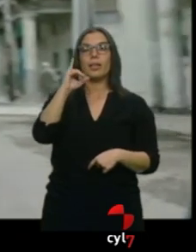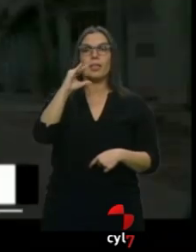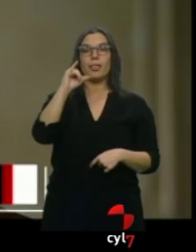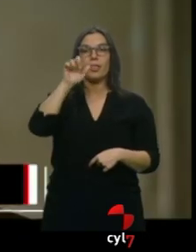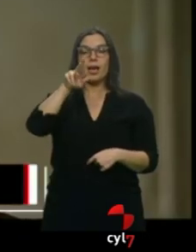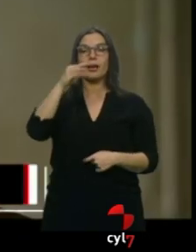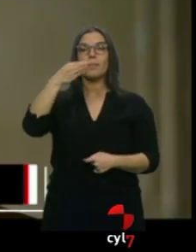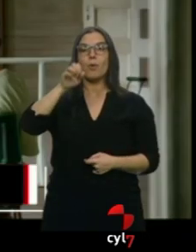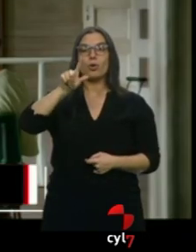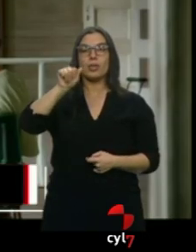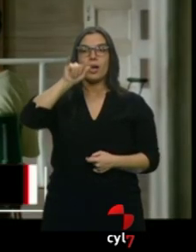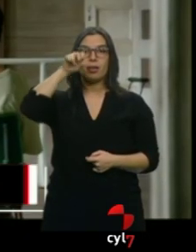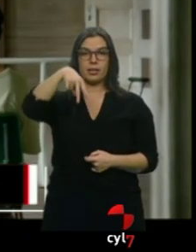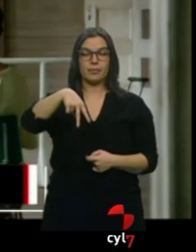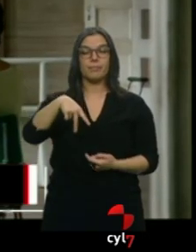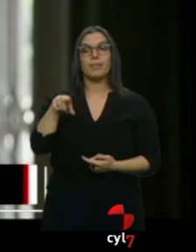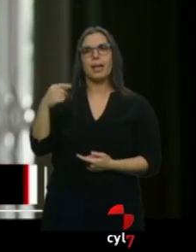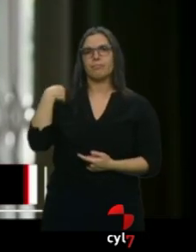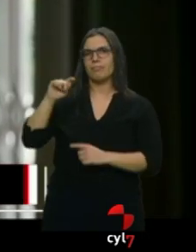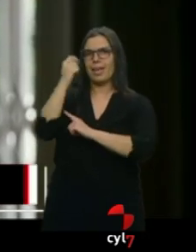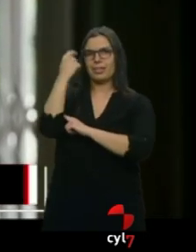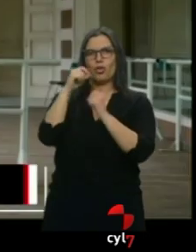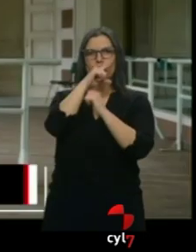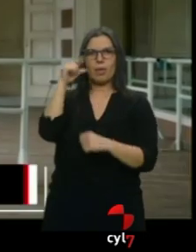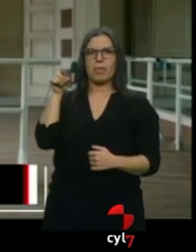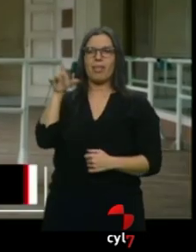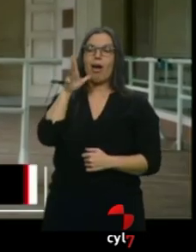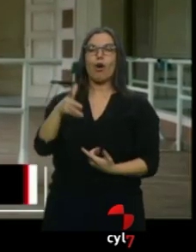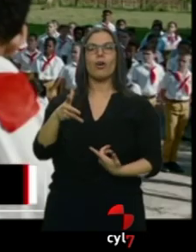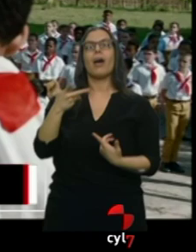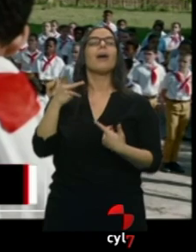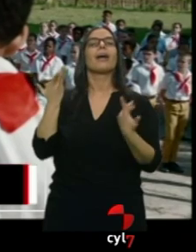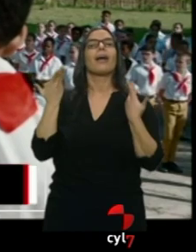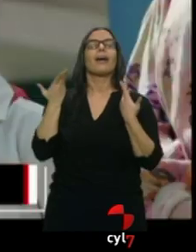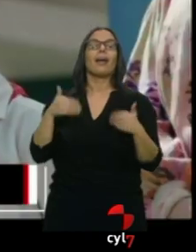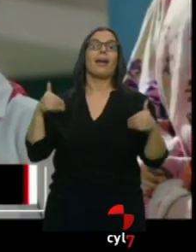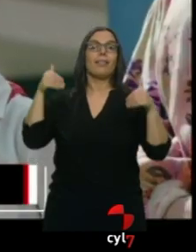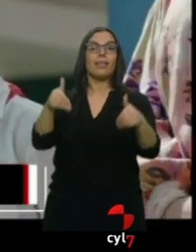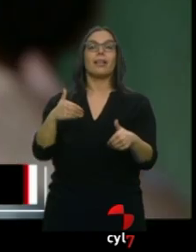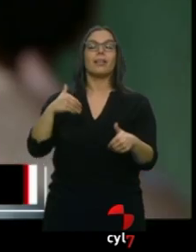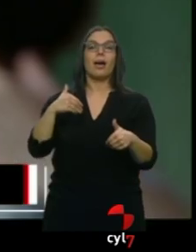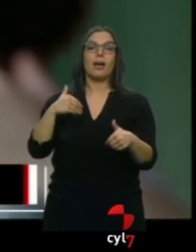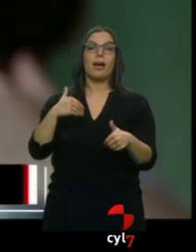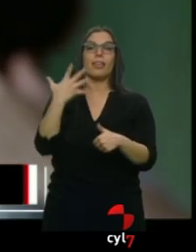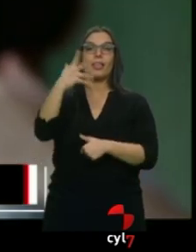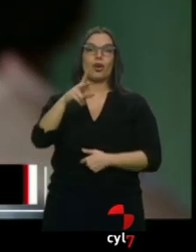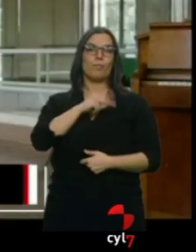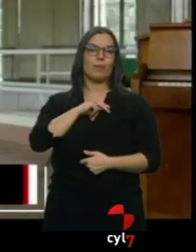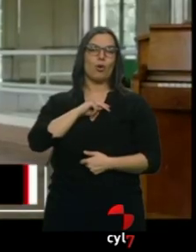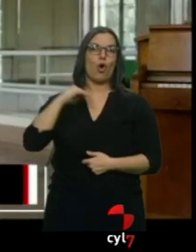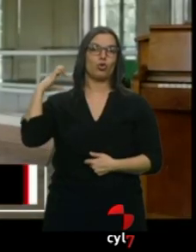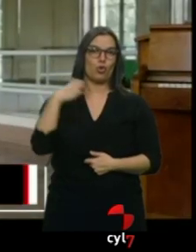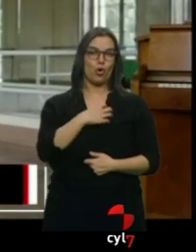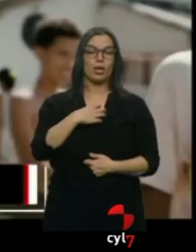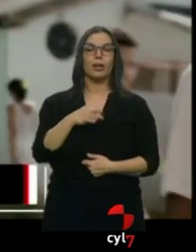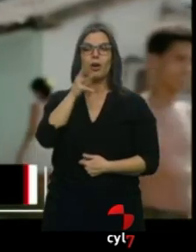La película ya triunfó en la Seminci y ha sido nominada a 5 premios Goya. Con esta obra podemos conocer parte de la historia de Cuba desde los ojos